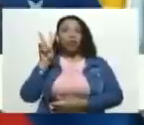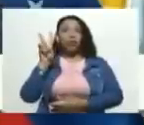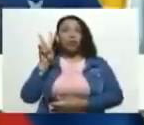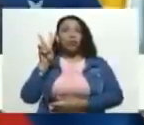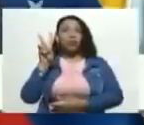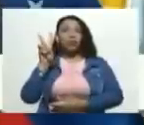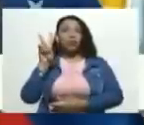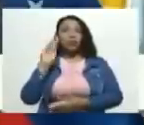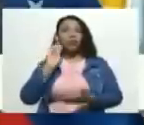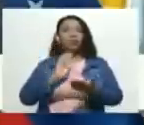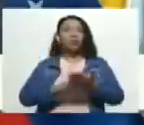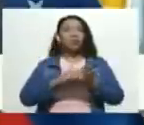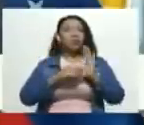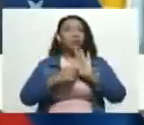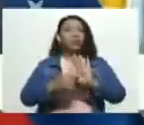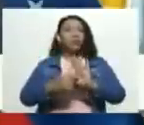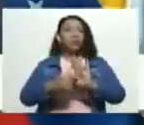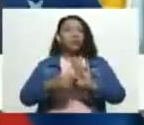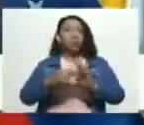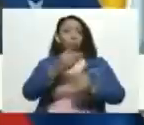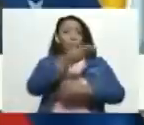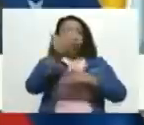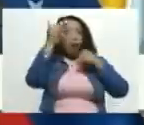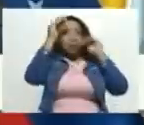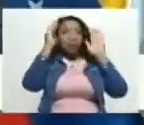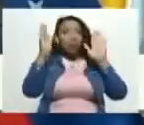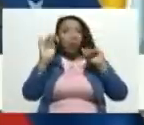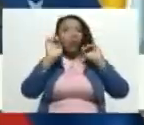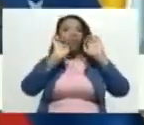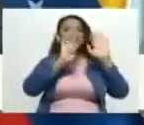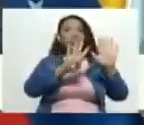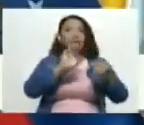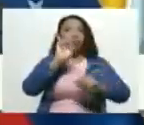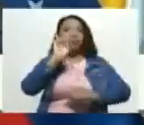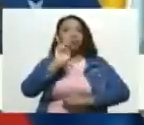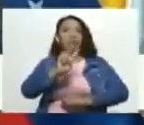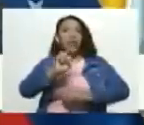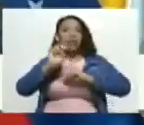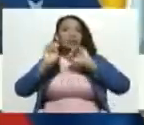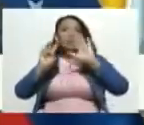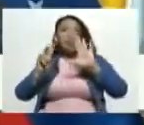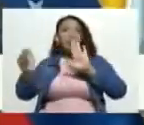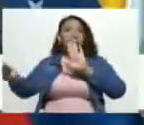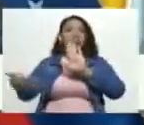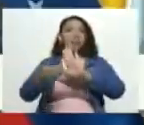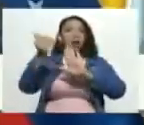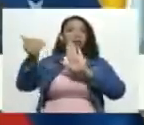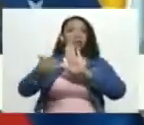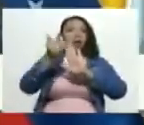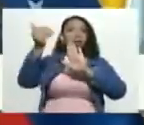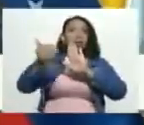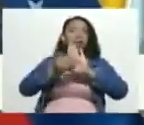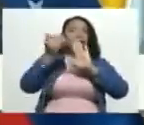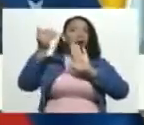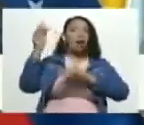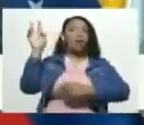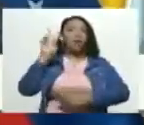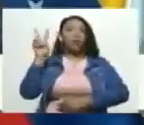le han aplicado, oigan bien, 927 medidas coercitivas unilaterales,